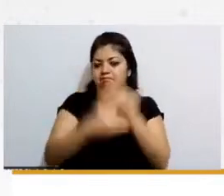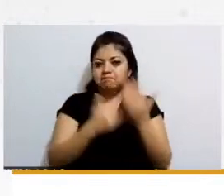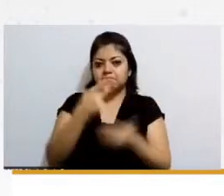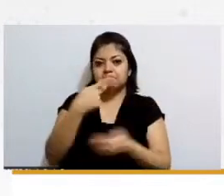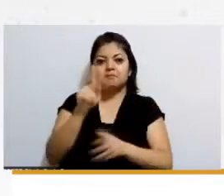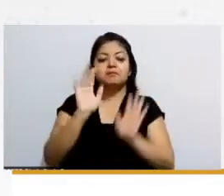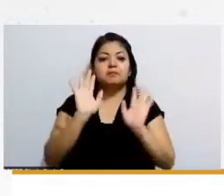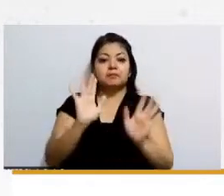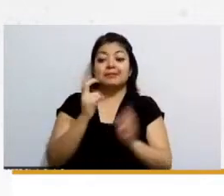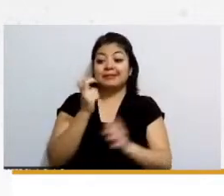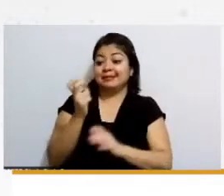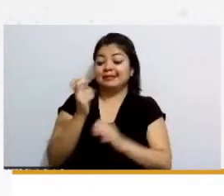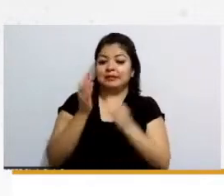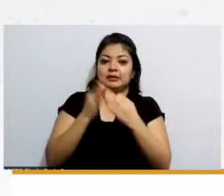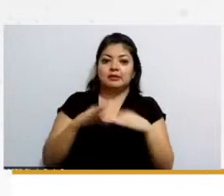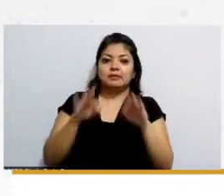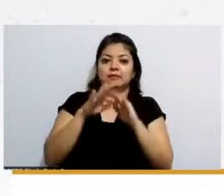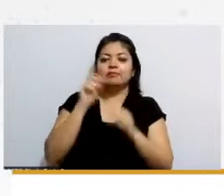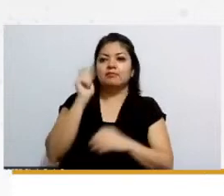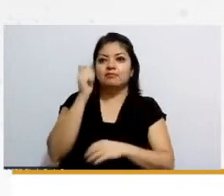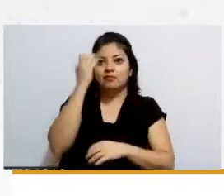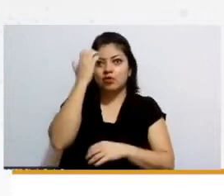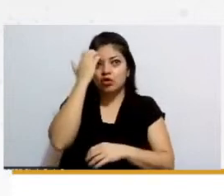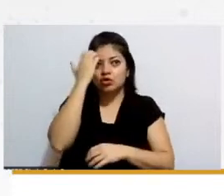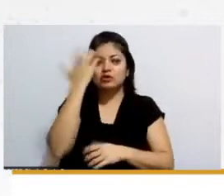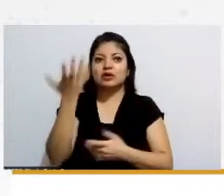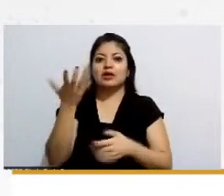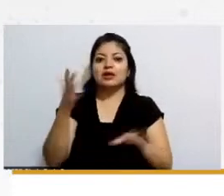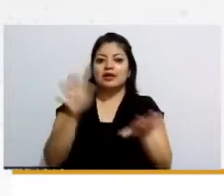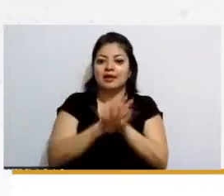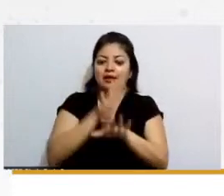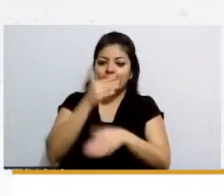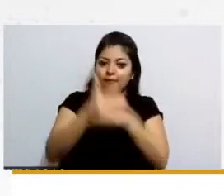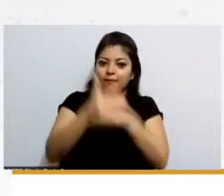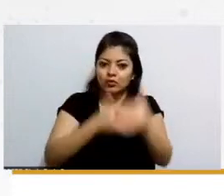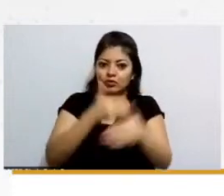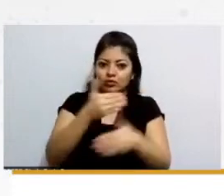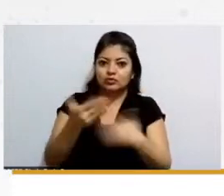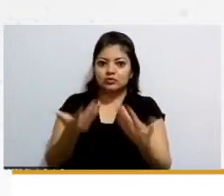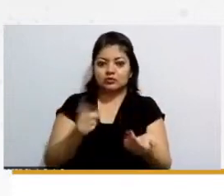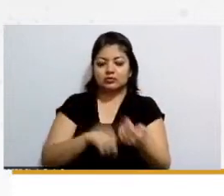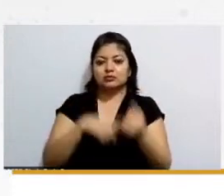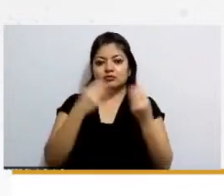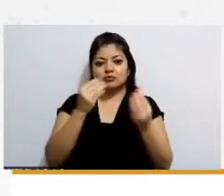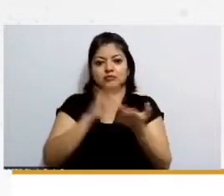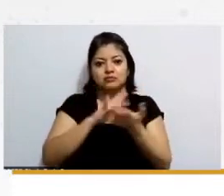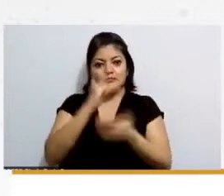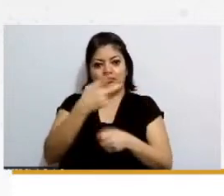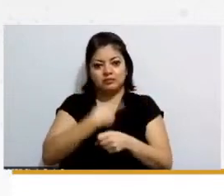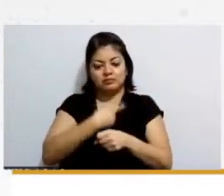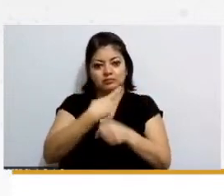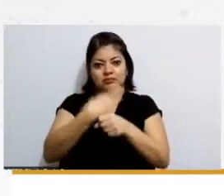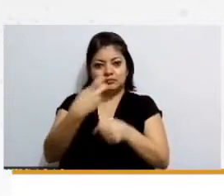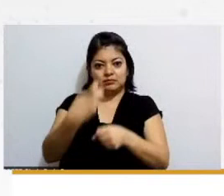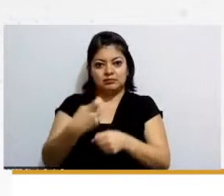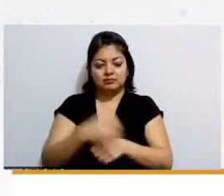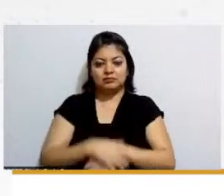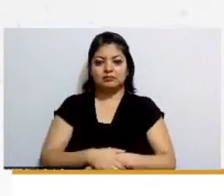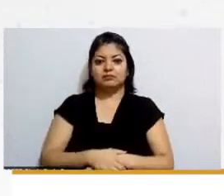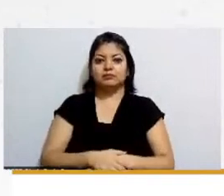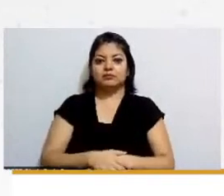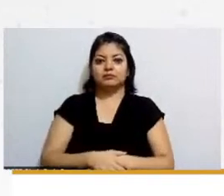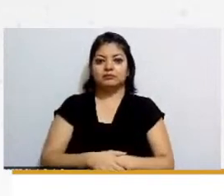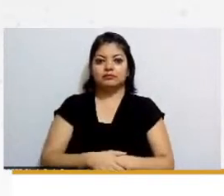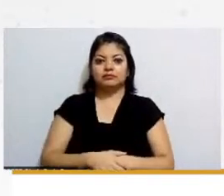es lo importante de conocer y evolucionar como sociedad muchas gracias por la invitación pues